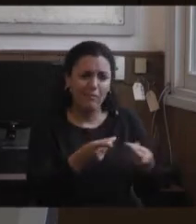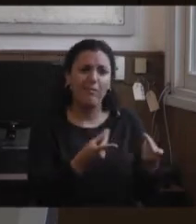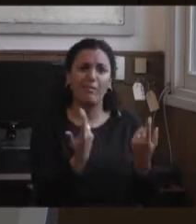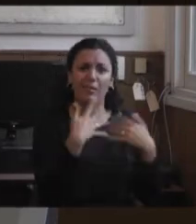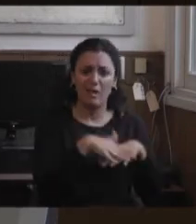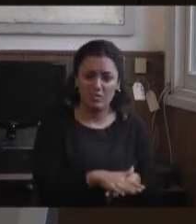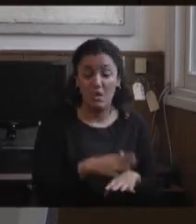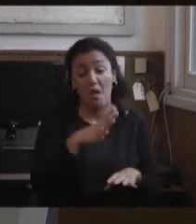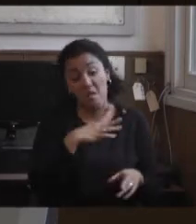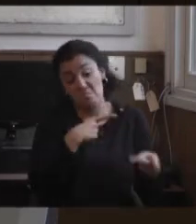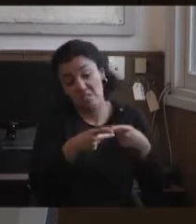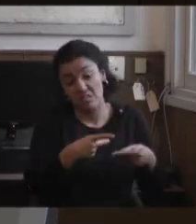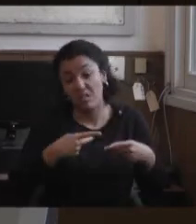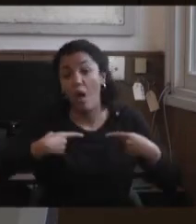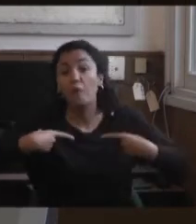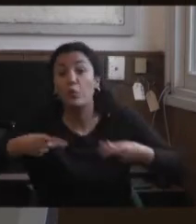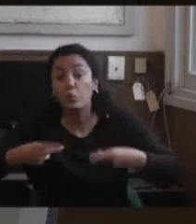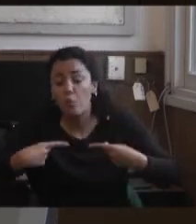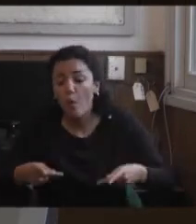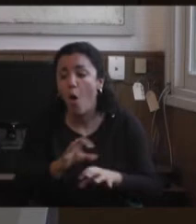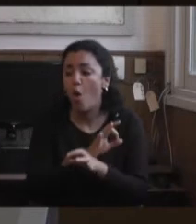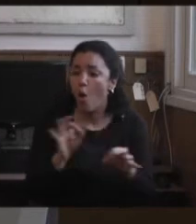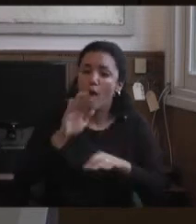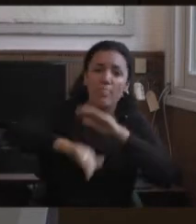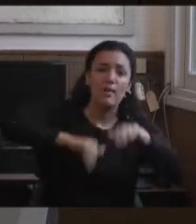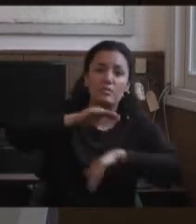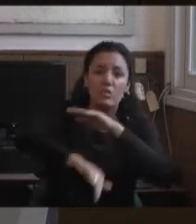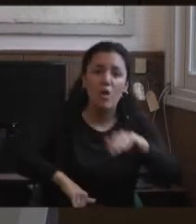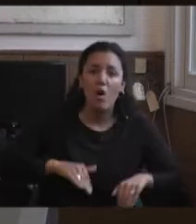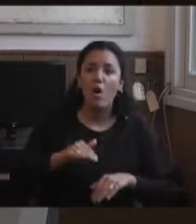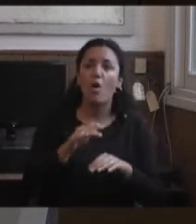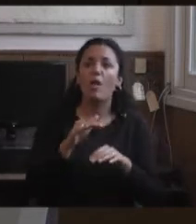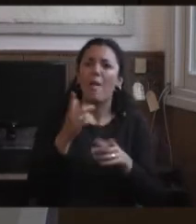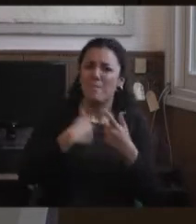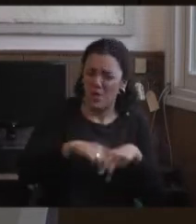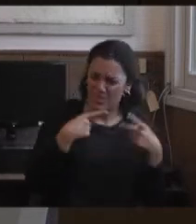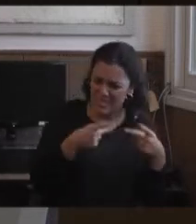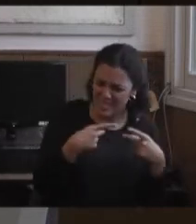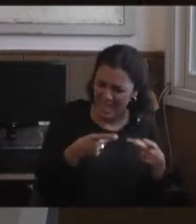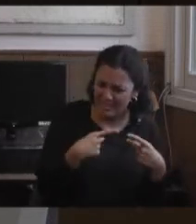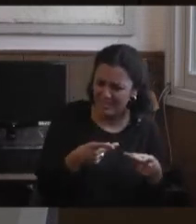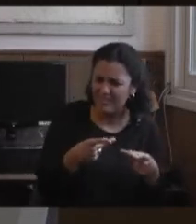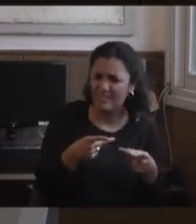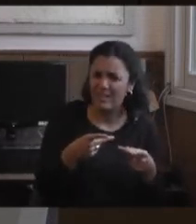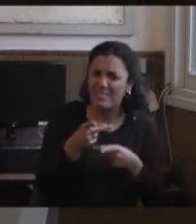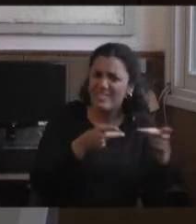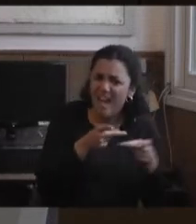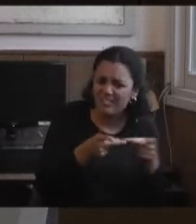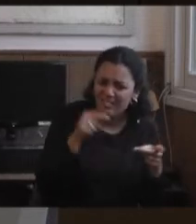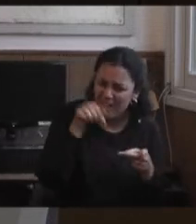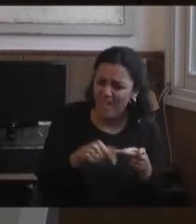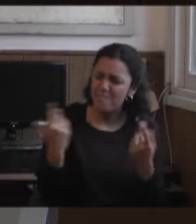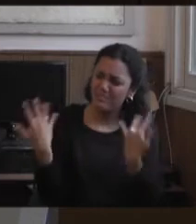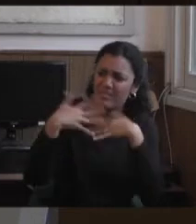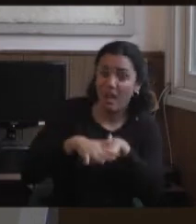didáctica de la natación, una didáctica de las ciencias sociales, pero didáctica para integrar, pero bueno, eso nosotros siempre nos hace como dos lecturas. En ese